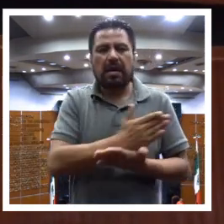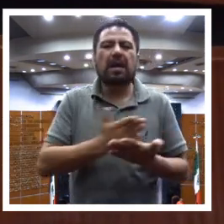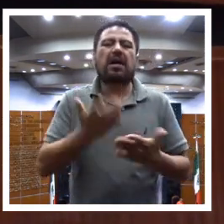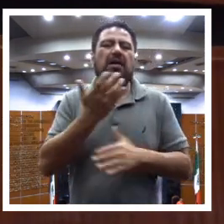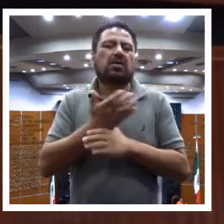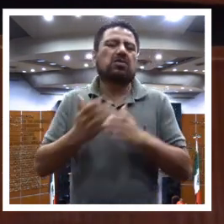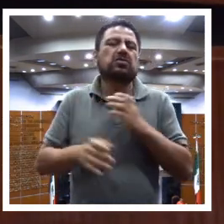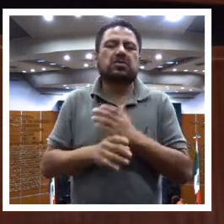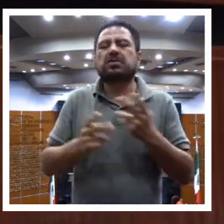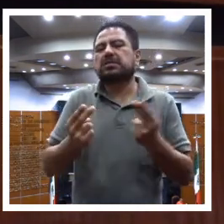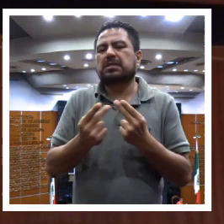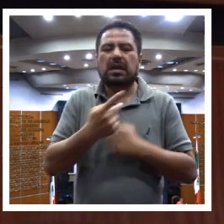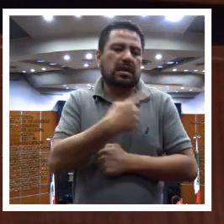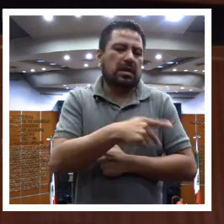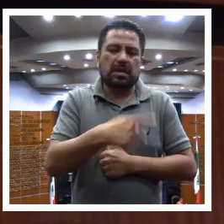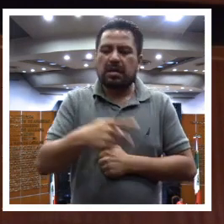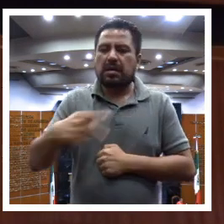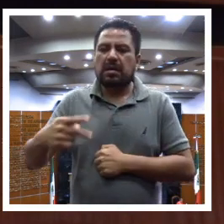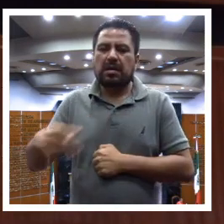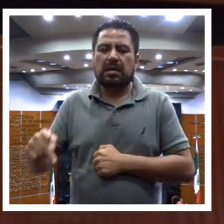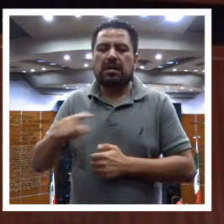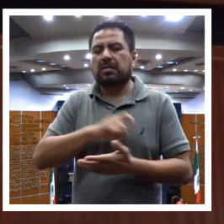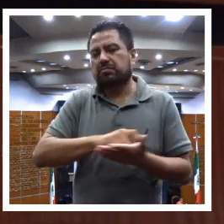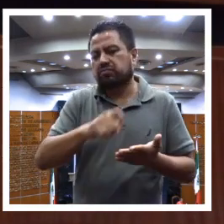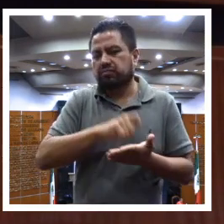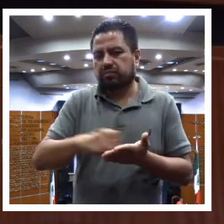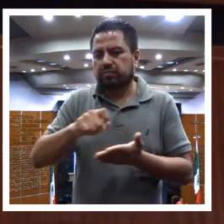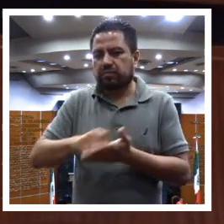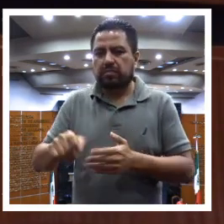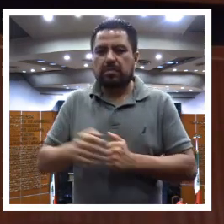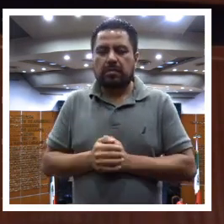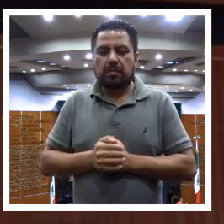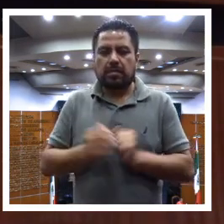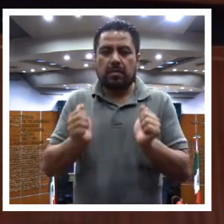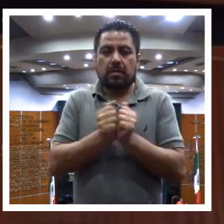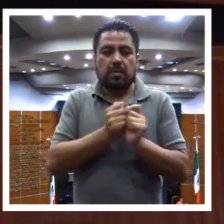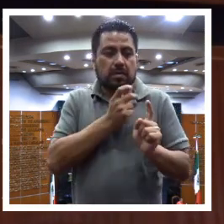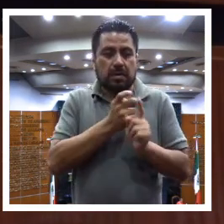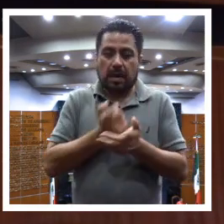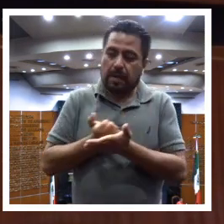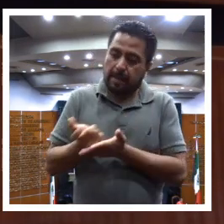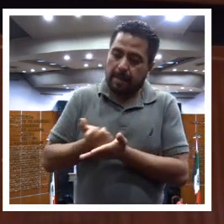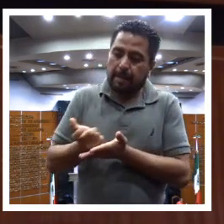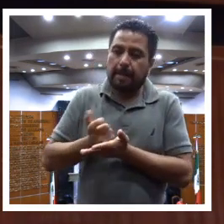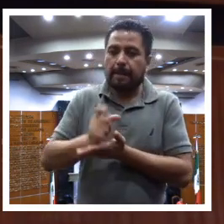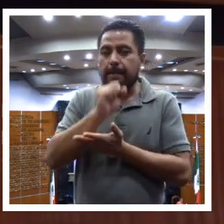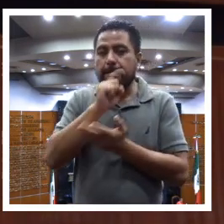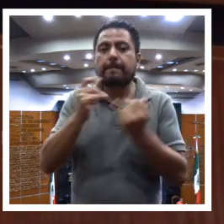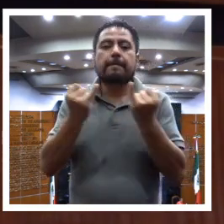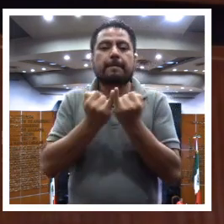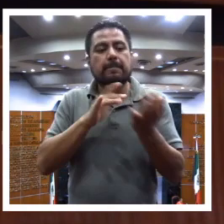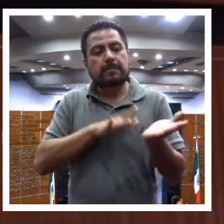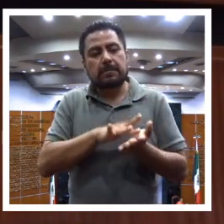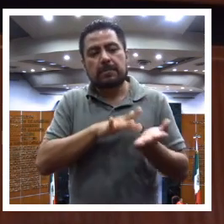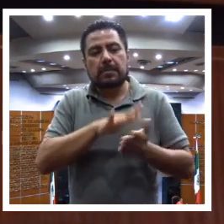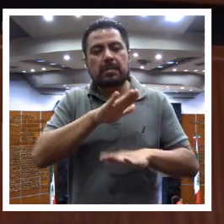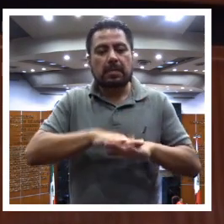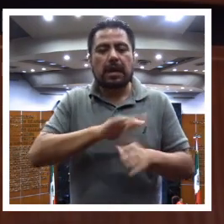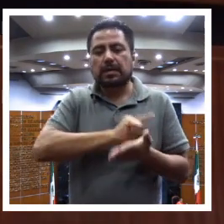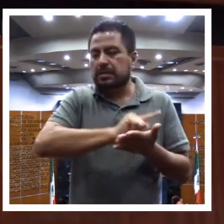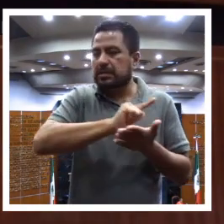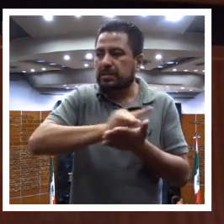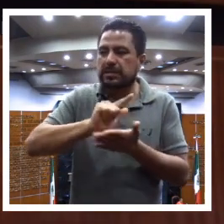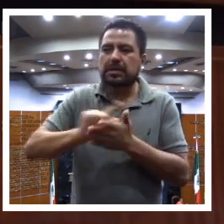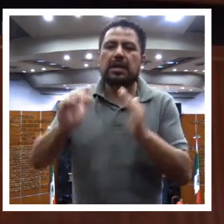productos que requerían de sus necesidades básicas. Con este pago también se contribuía a la limpieza de sus